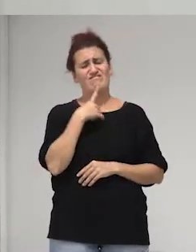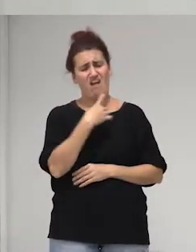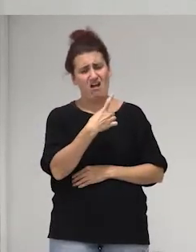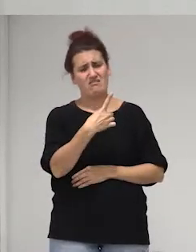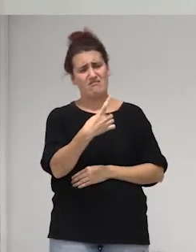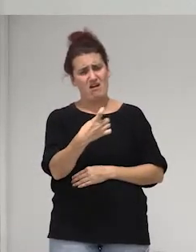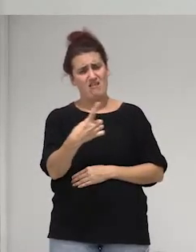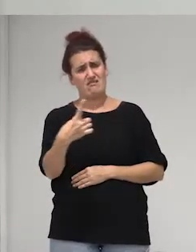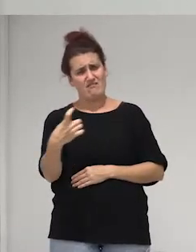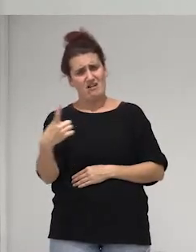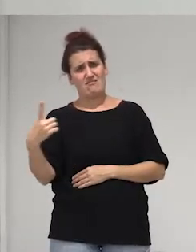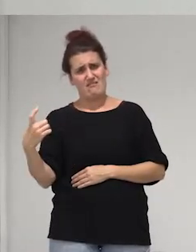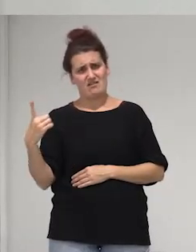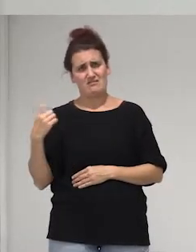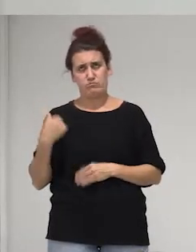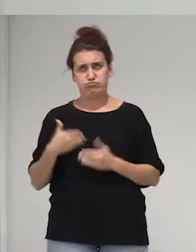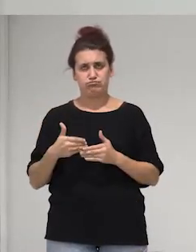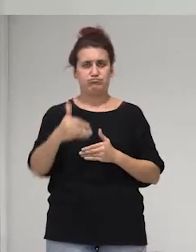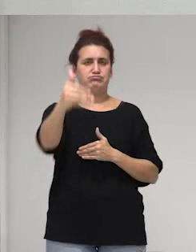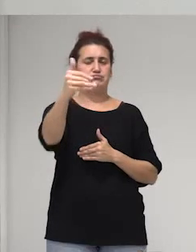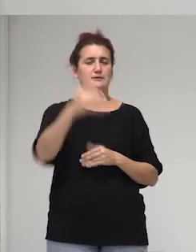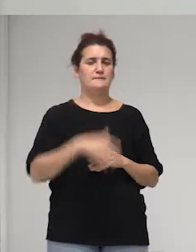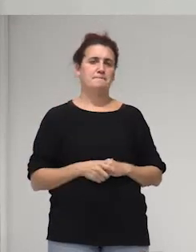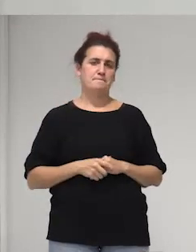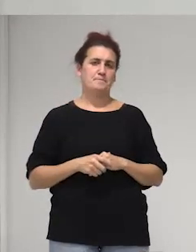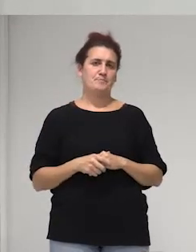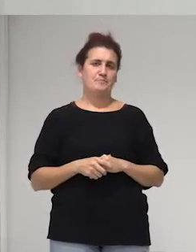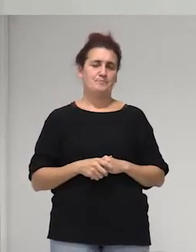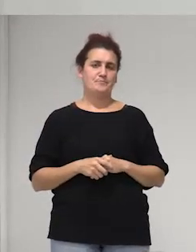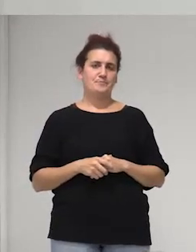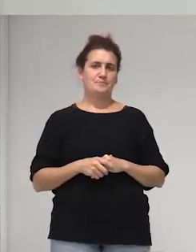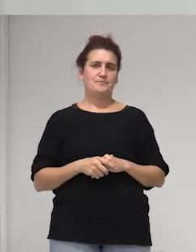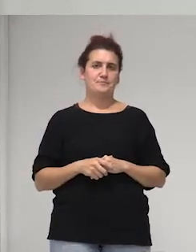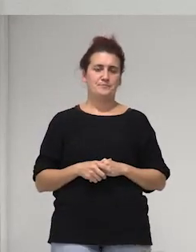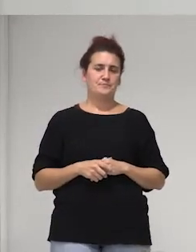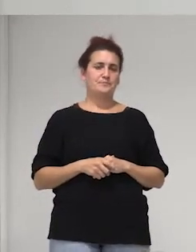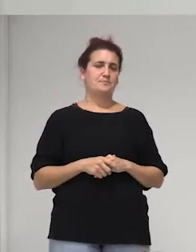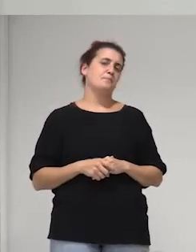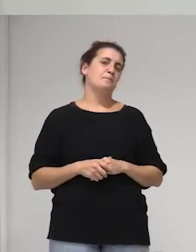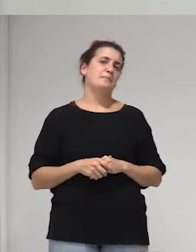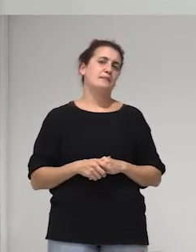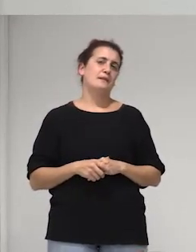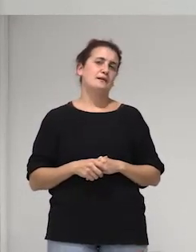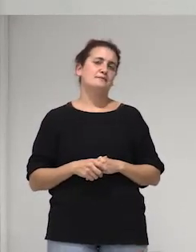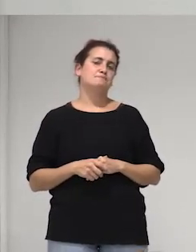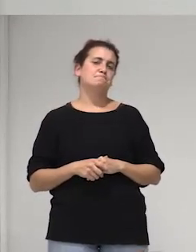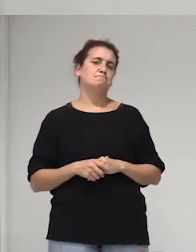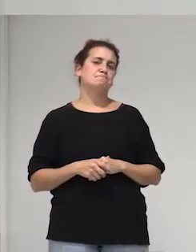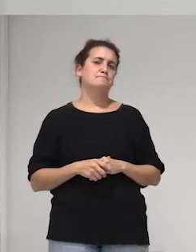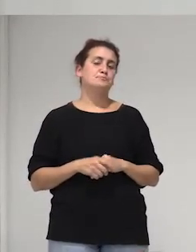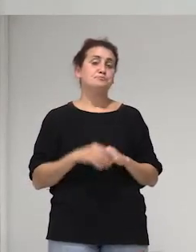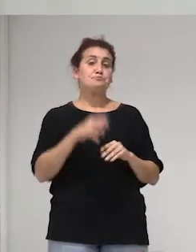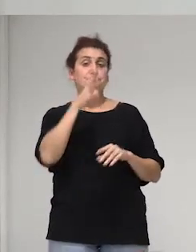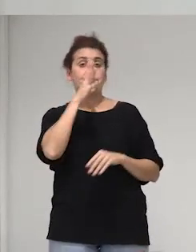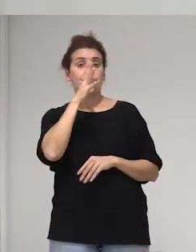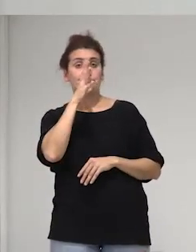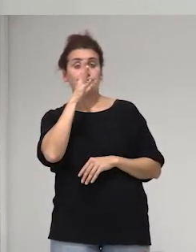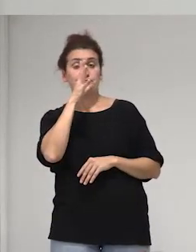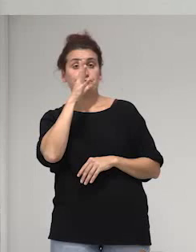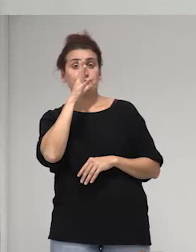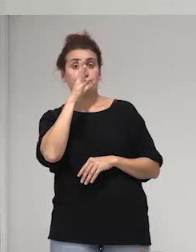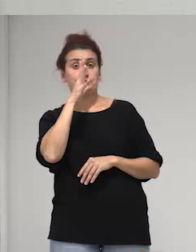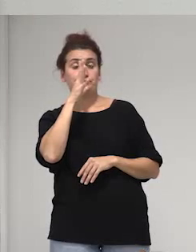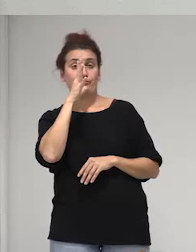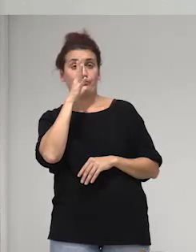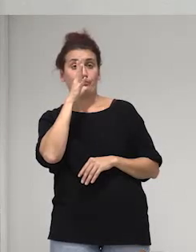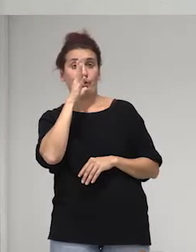qué tristeza eso me llena muchísimo más porque ahí las ando ¿por qué? ¿por qué?